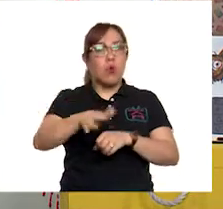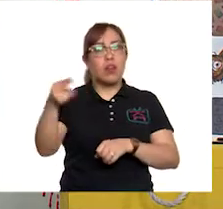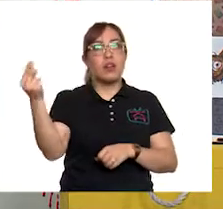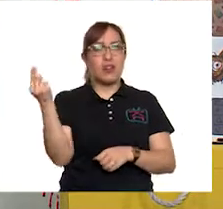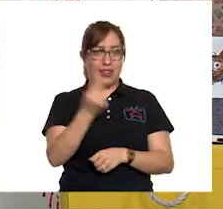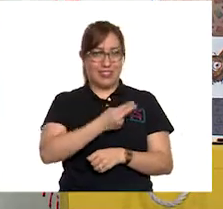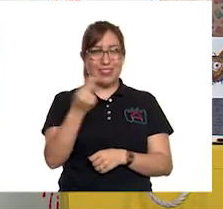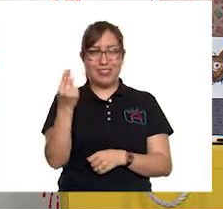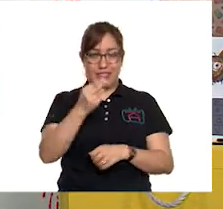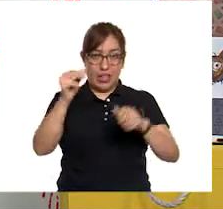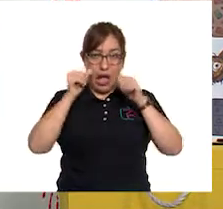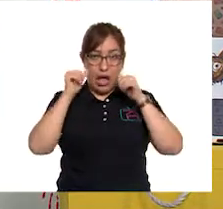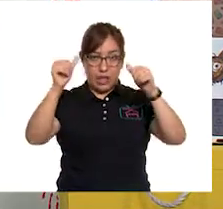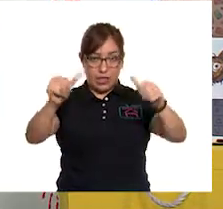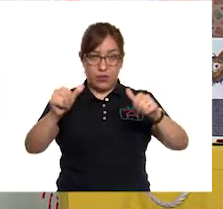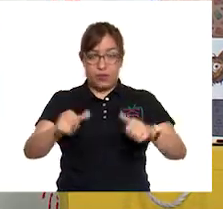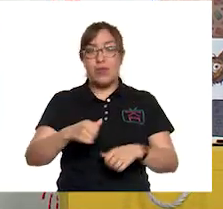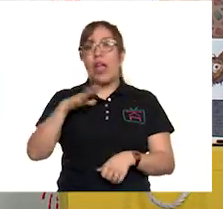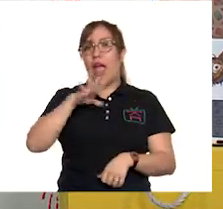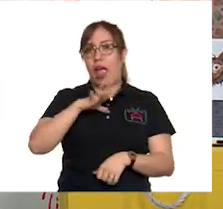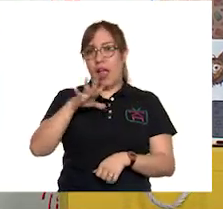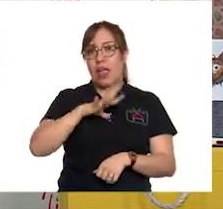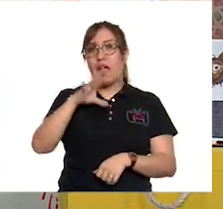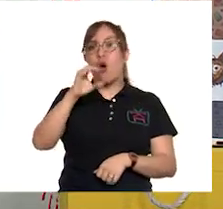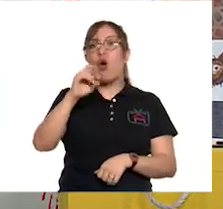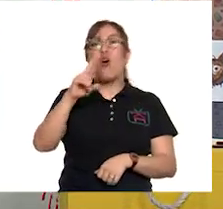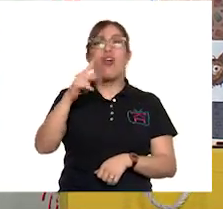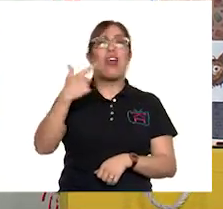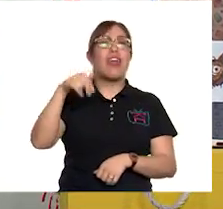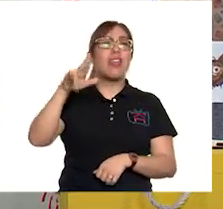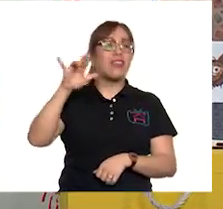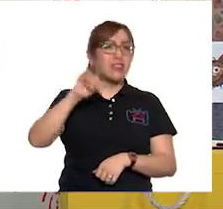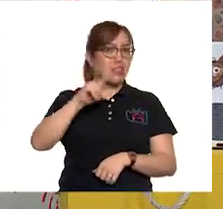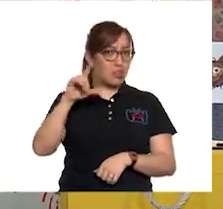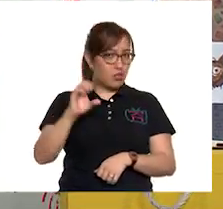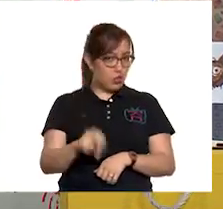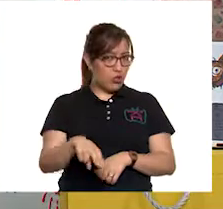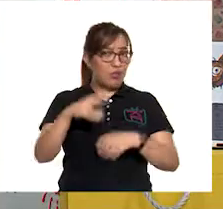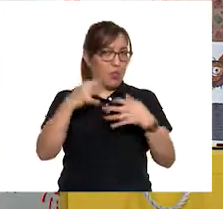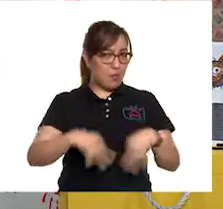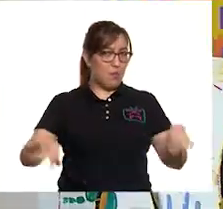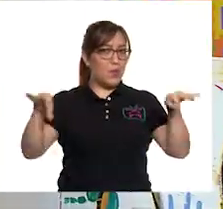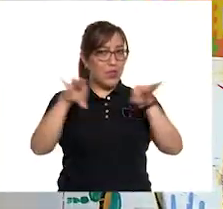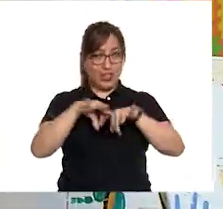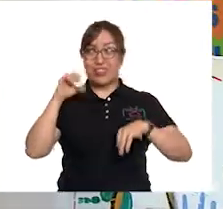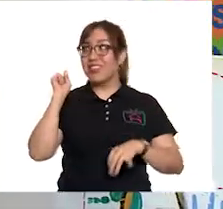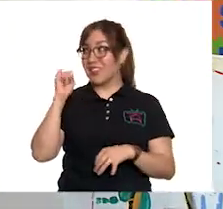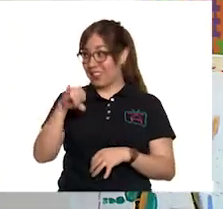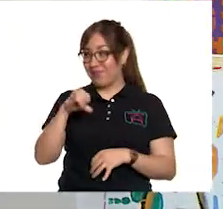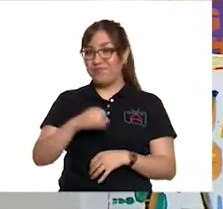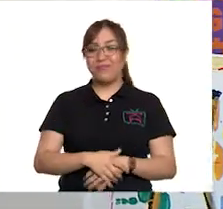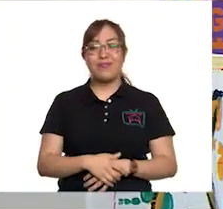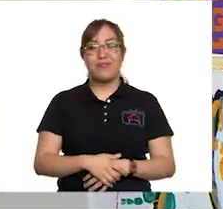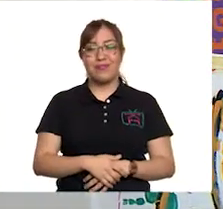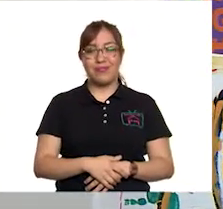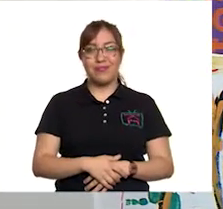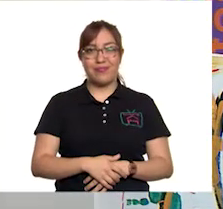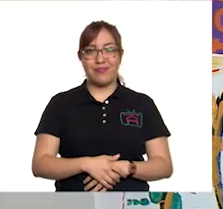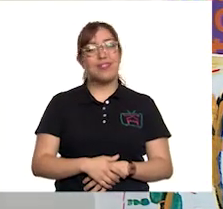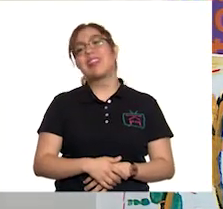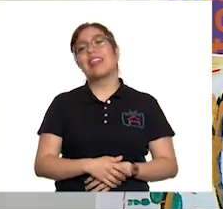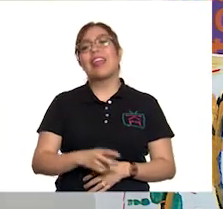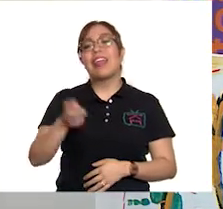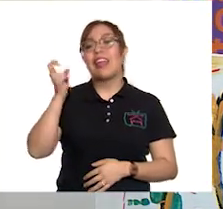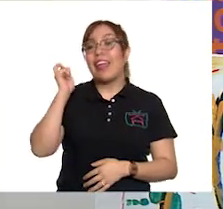muy, pero muy importante para el beneficio colectivo y el bien común. ¡Ay, perfecto! Pues sí que es un tema que se